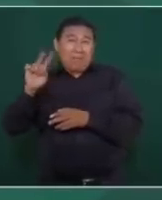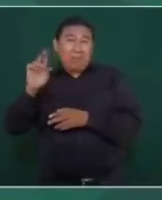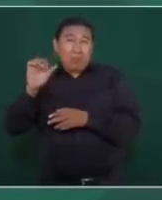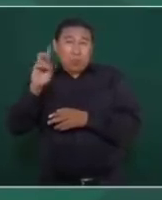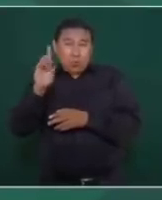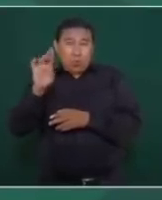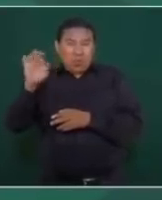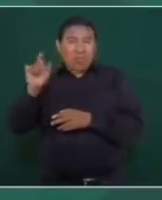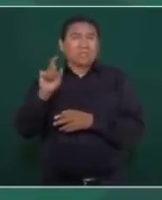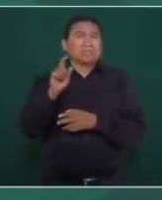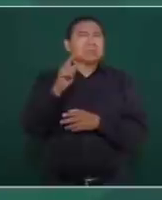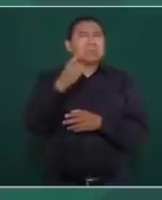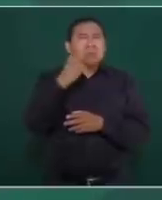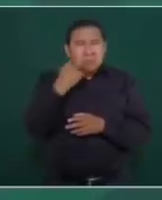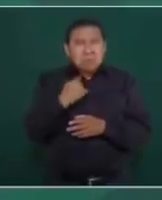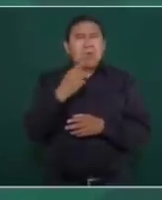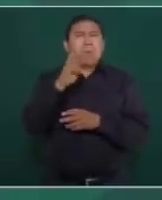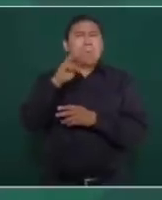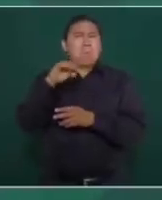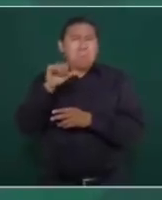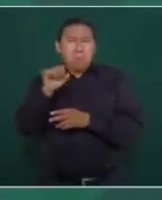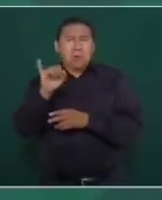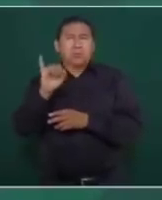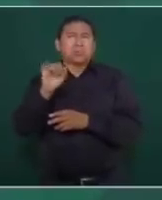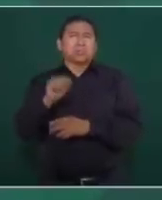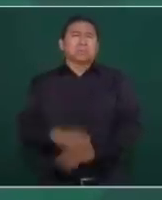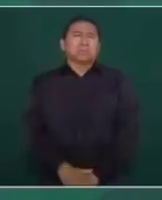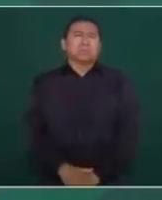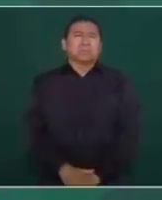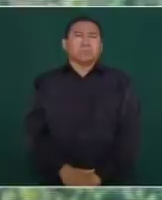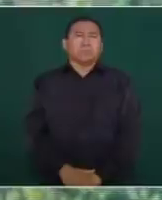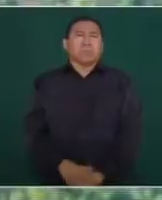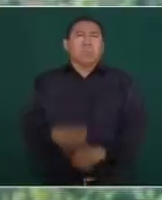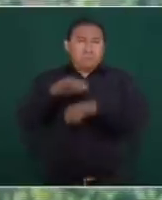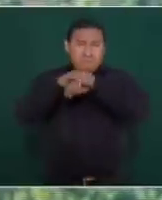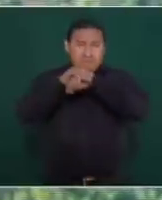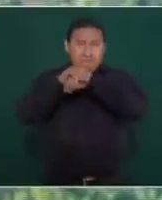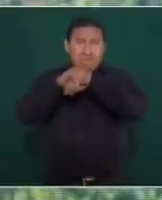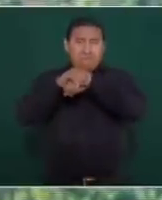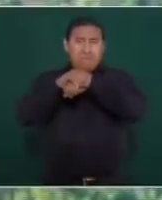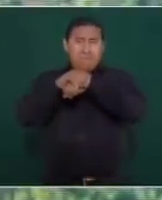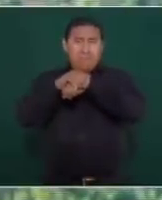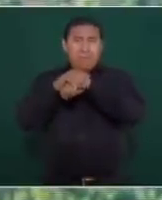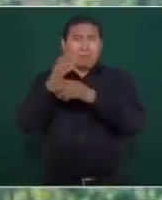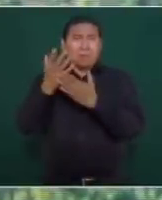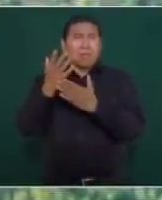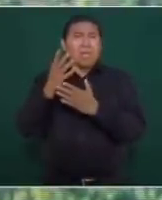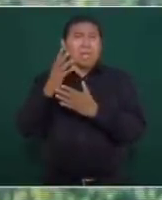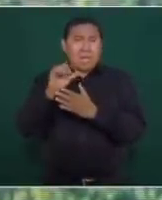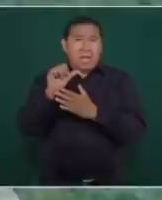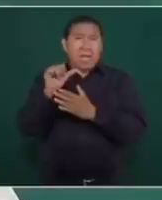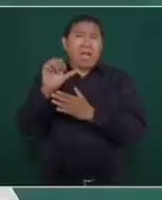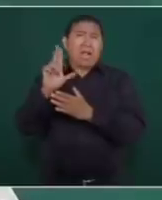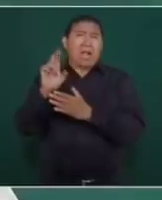decía Monsi, una vez me dijo, mi amigo del finado, Carlos Monsi Valls,